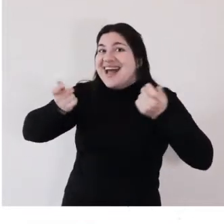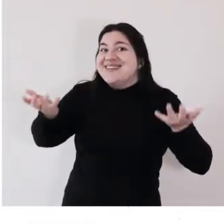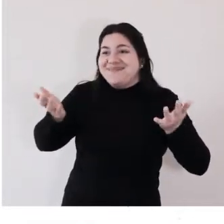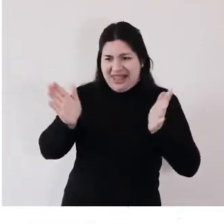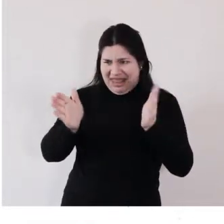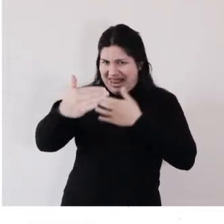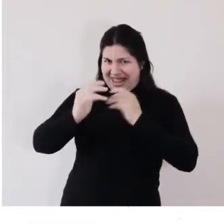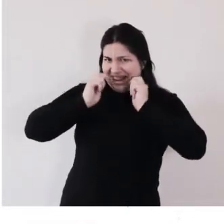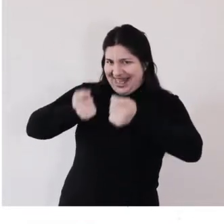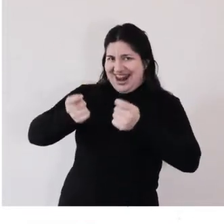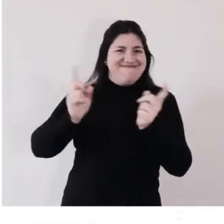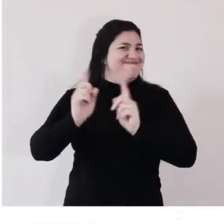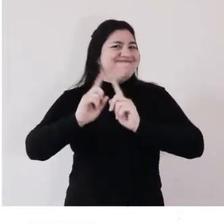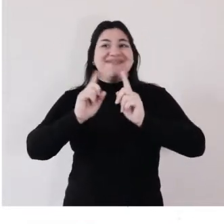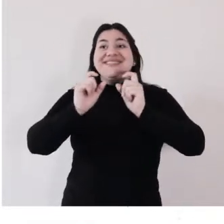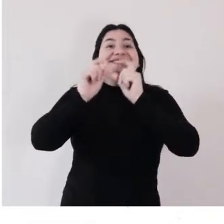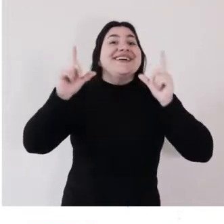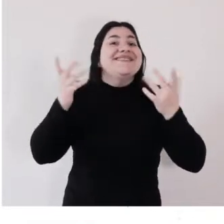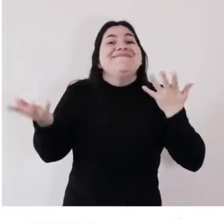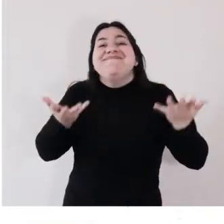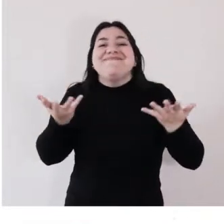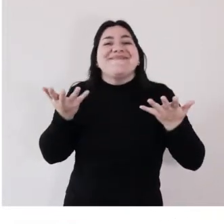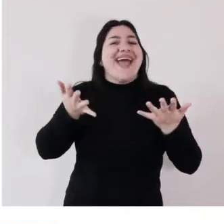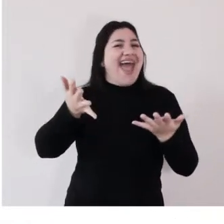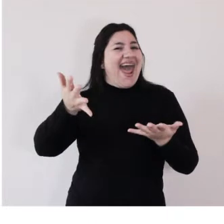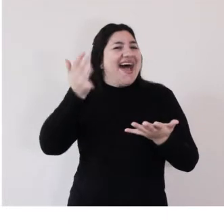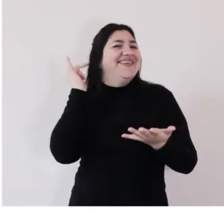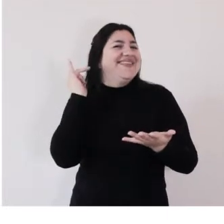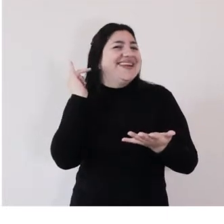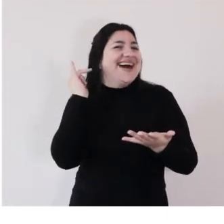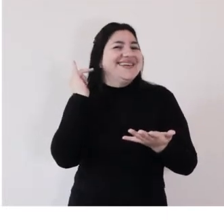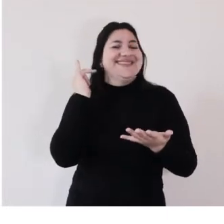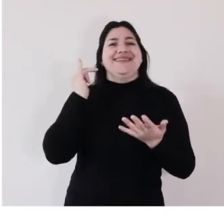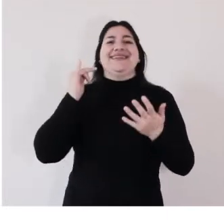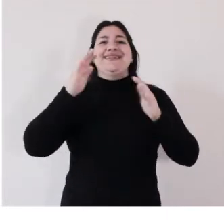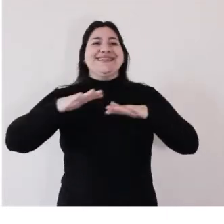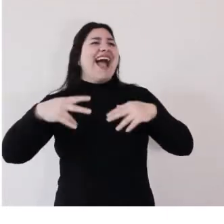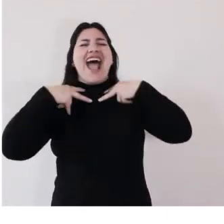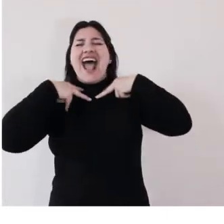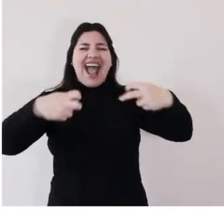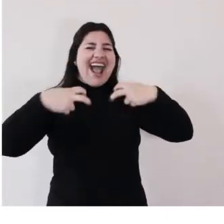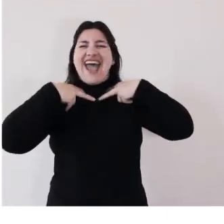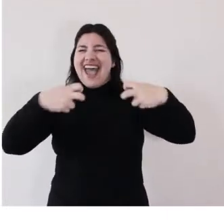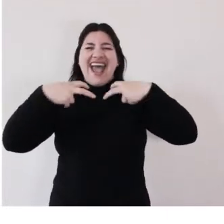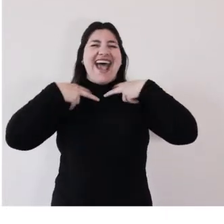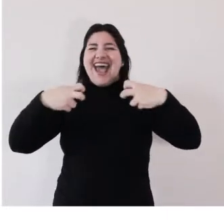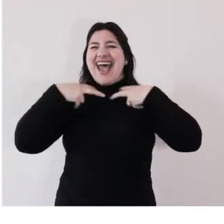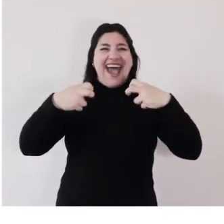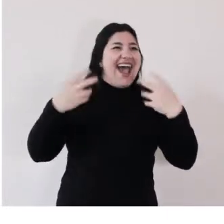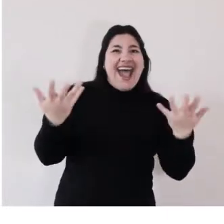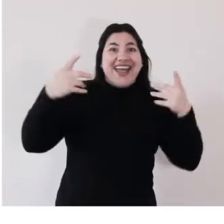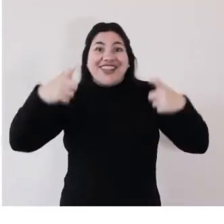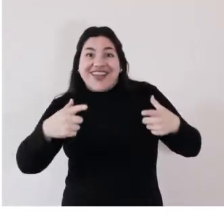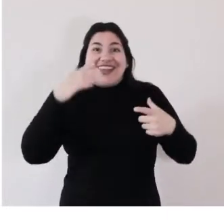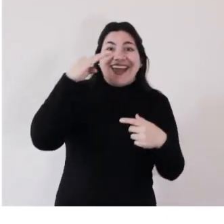Era uno de esos regalos que no vienen envueltos. Era un regalo para jugar a adivinar. Una